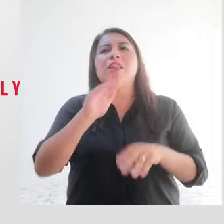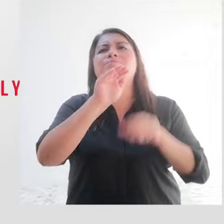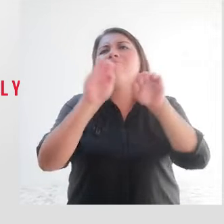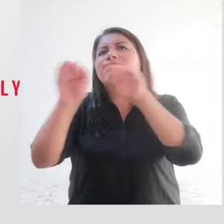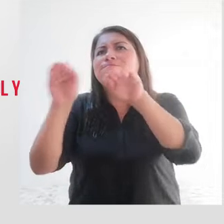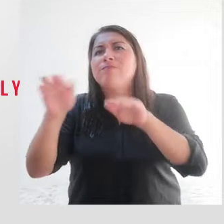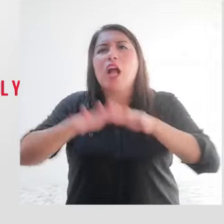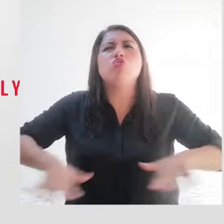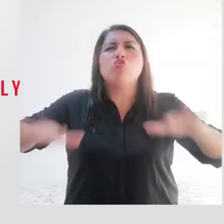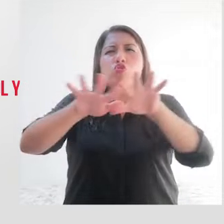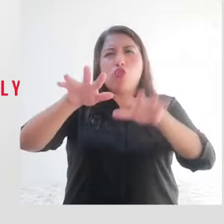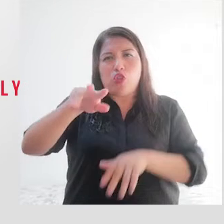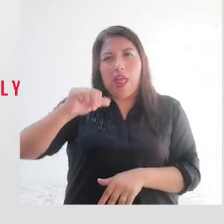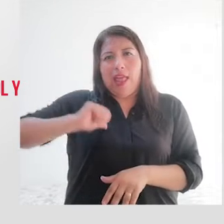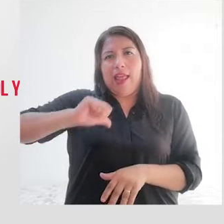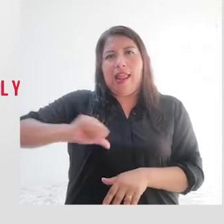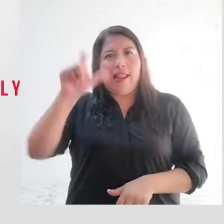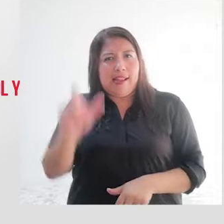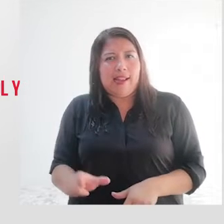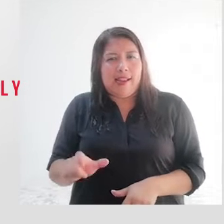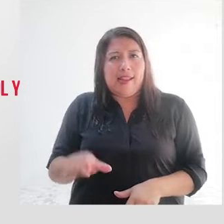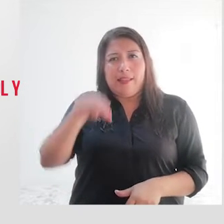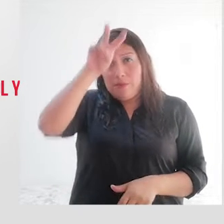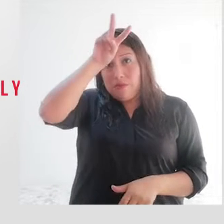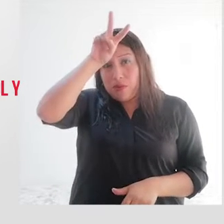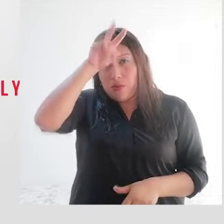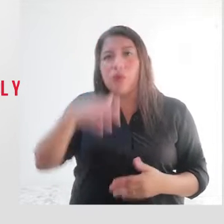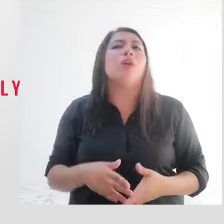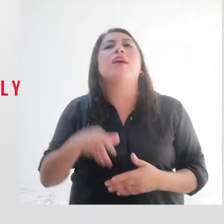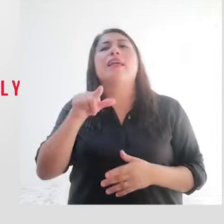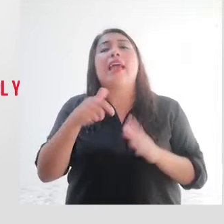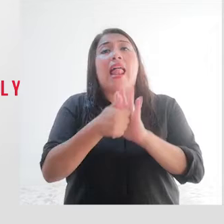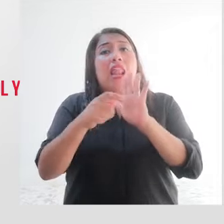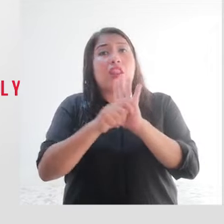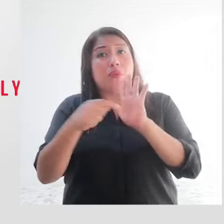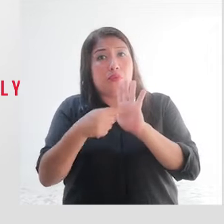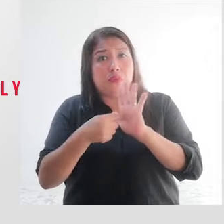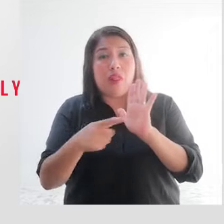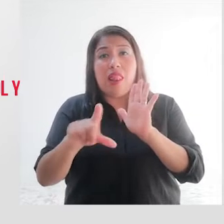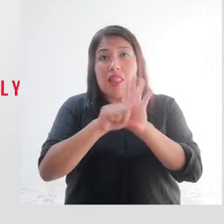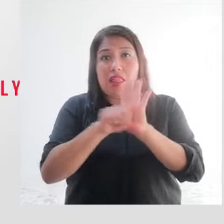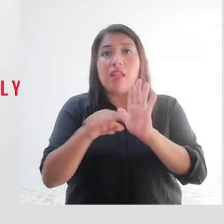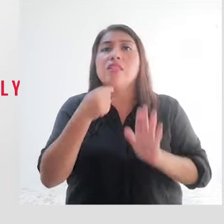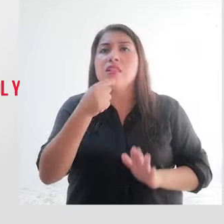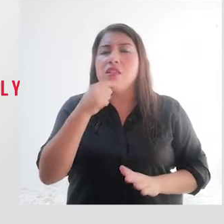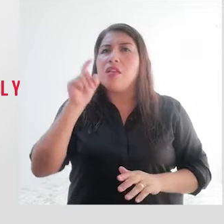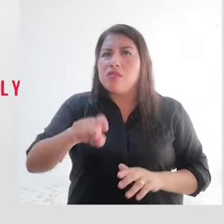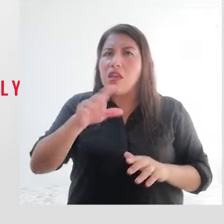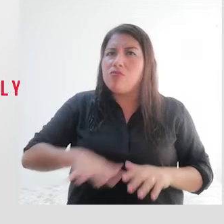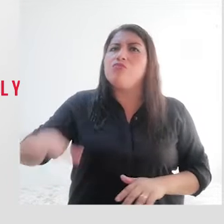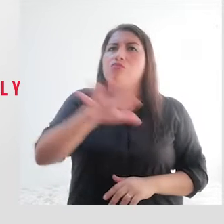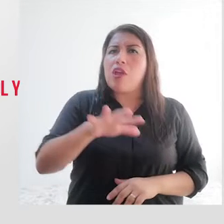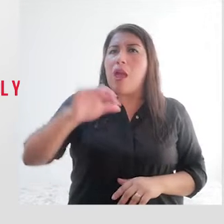alcaldes a nivel nacional. El artículo 53 de la ley justamente habla de ello, que nuestras municipalidades